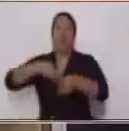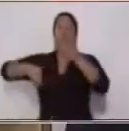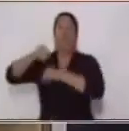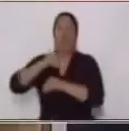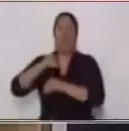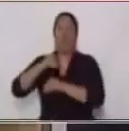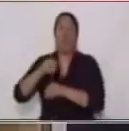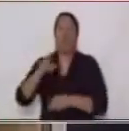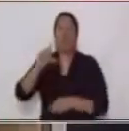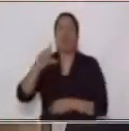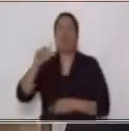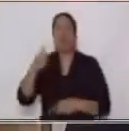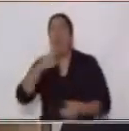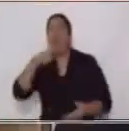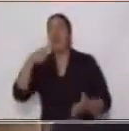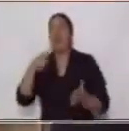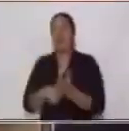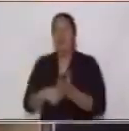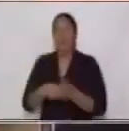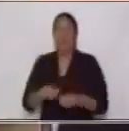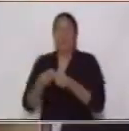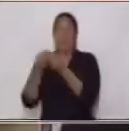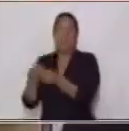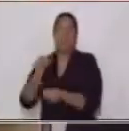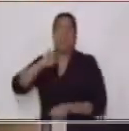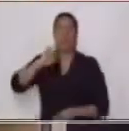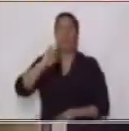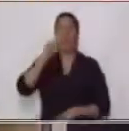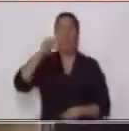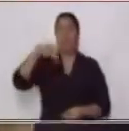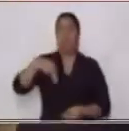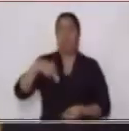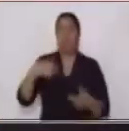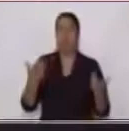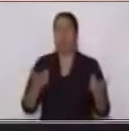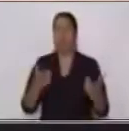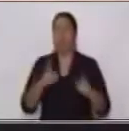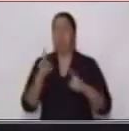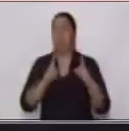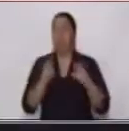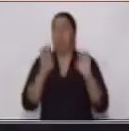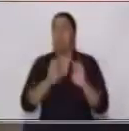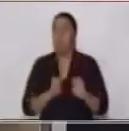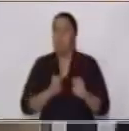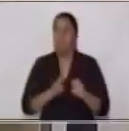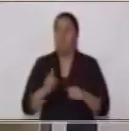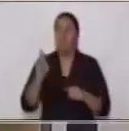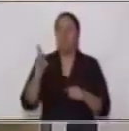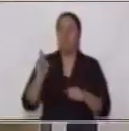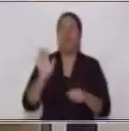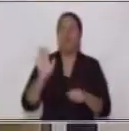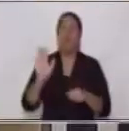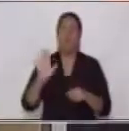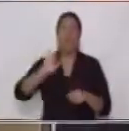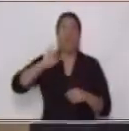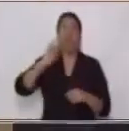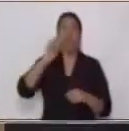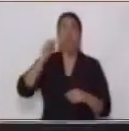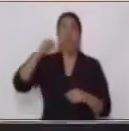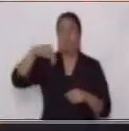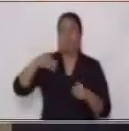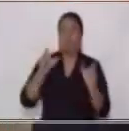la persona quien realiza la acción está en el predicado por lo tanto es una voz